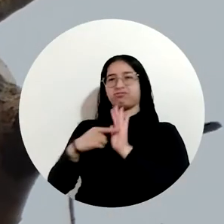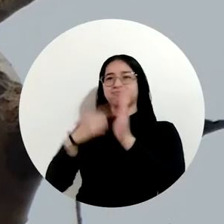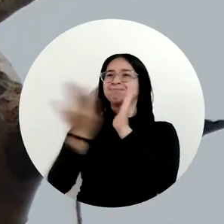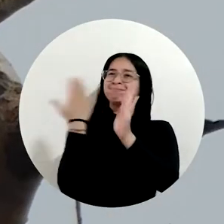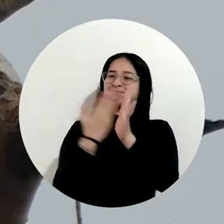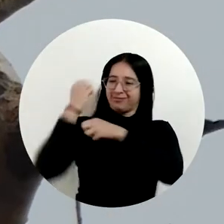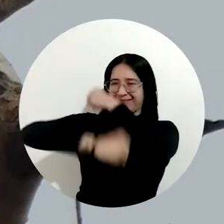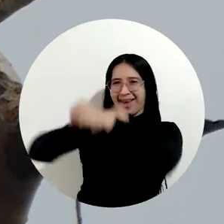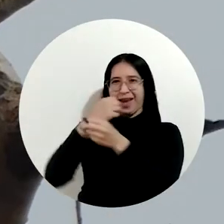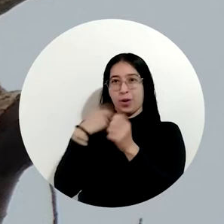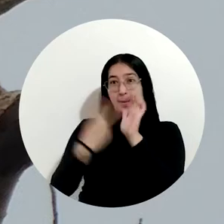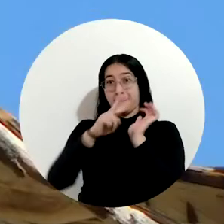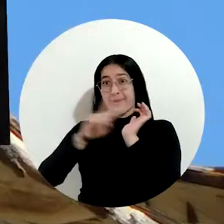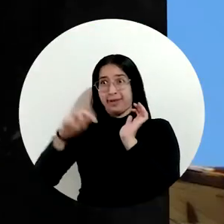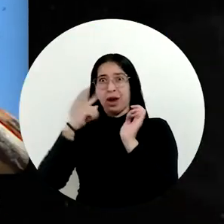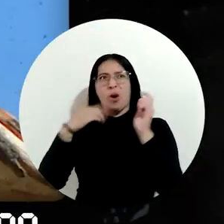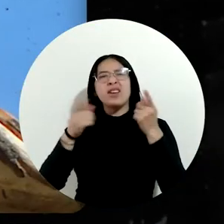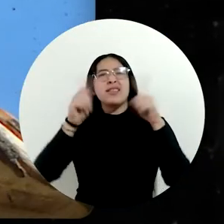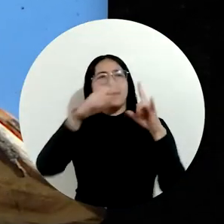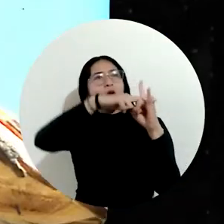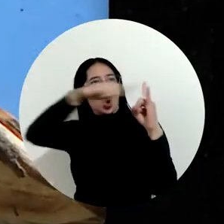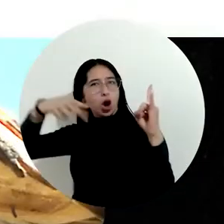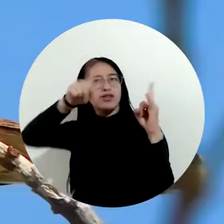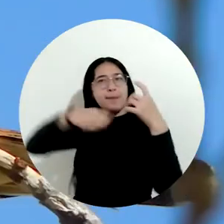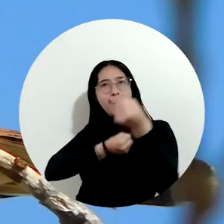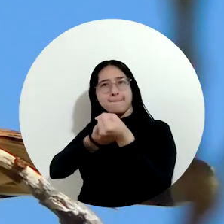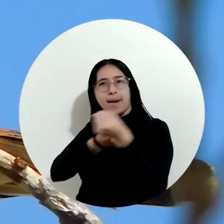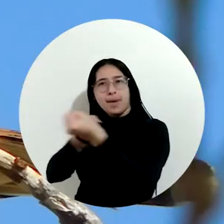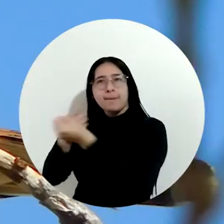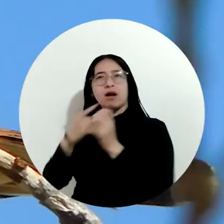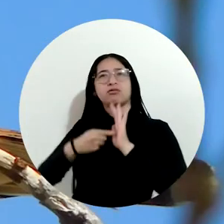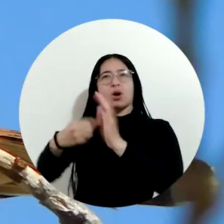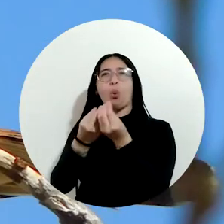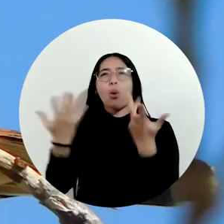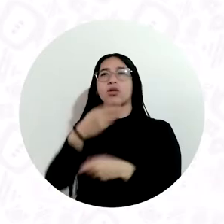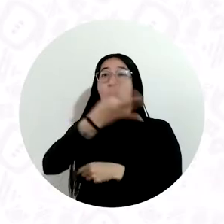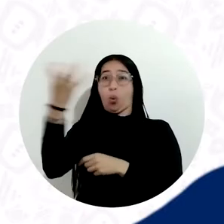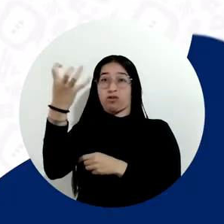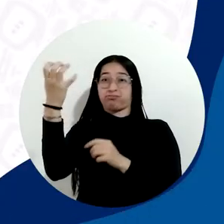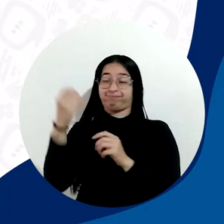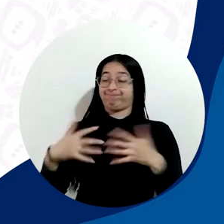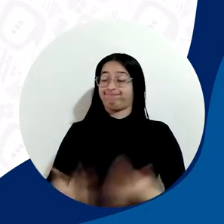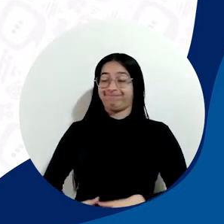el Global Big Day 2022, cifra a la que la Universidad del Magdalena aportó 400 registros.